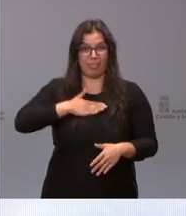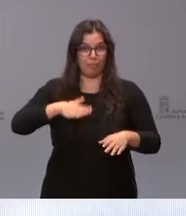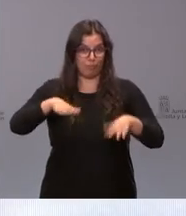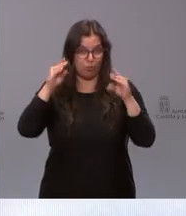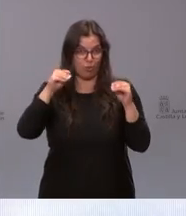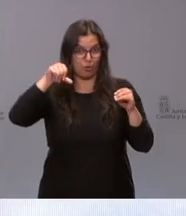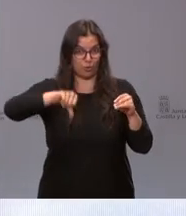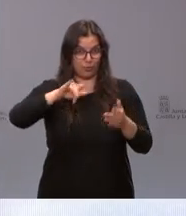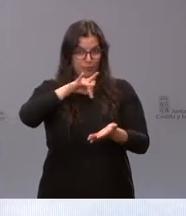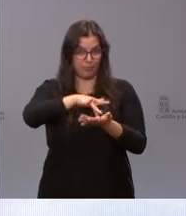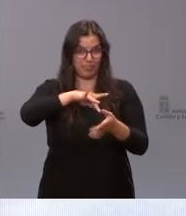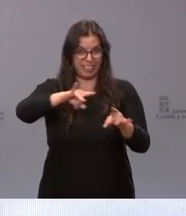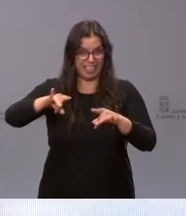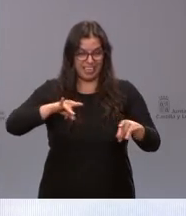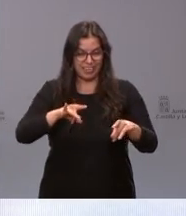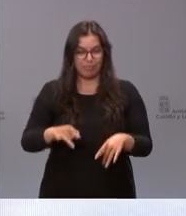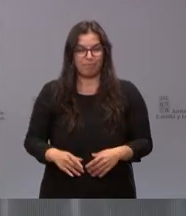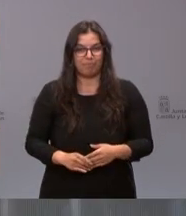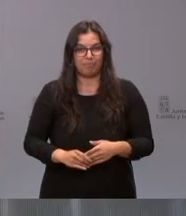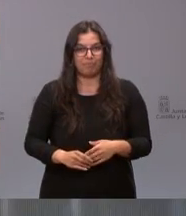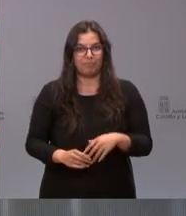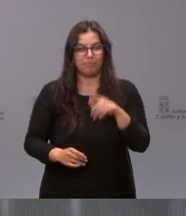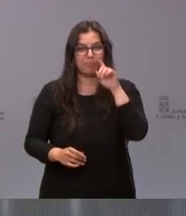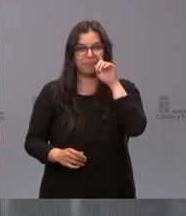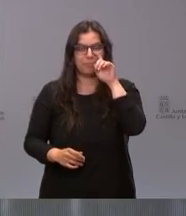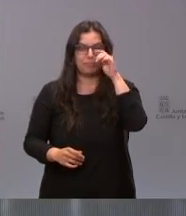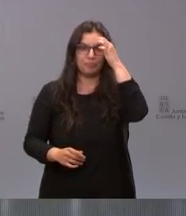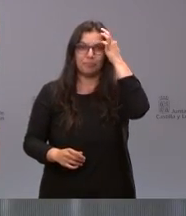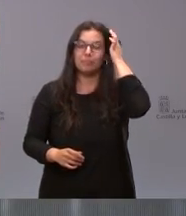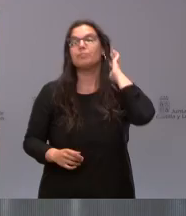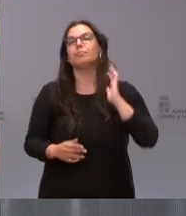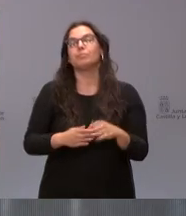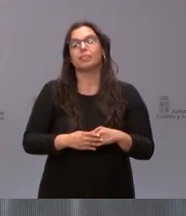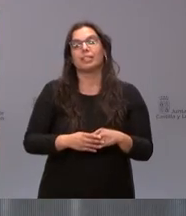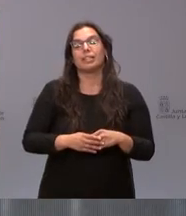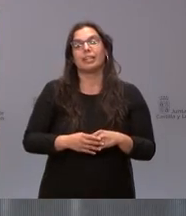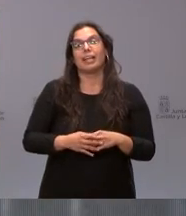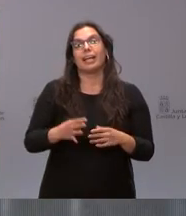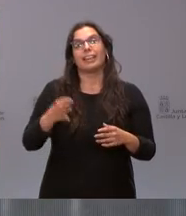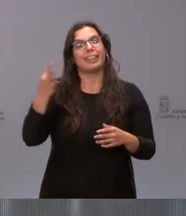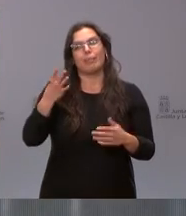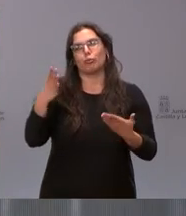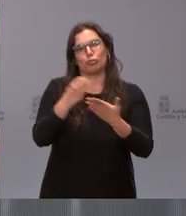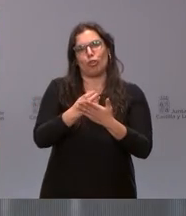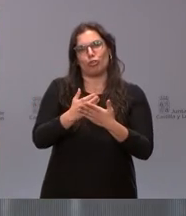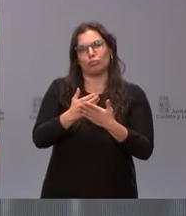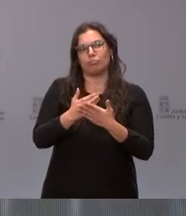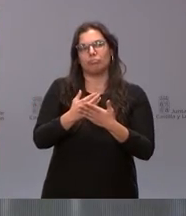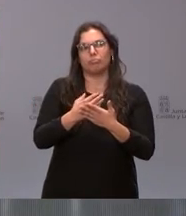yo creo que es de bien nacido ser agradecido él